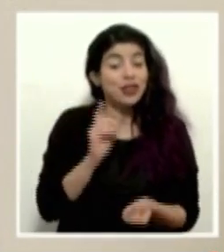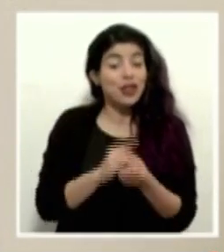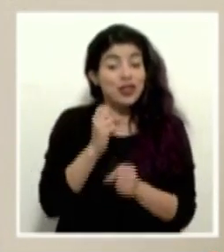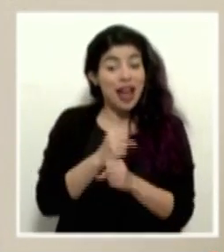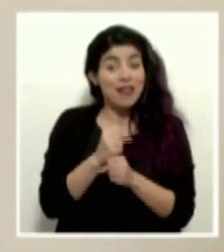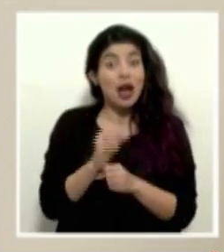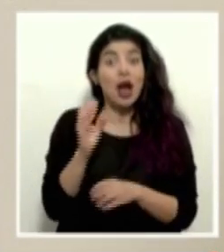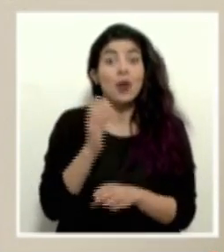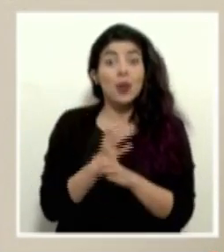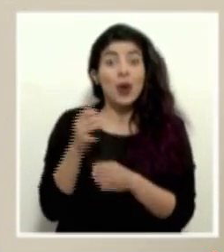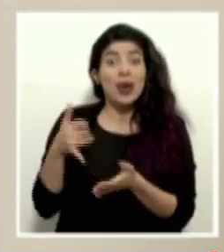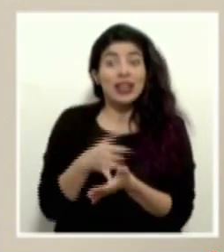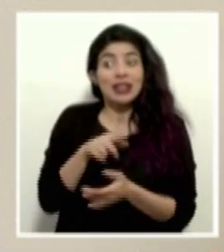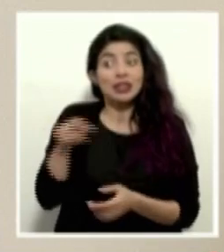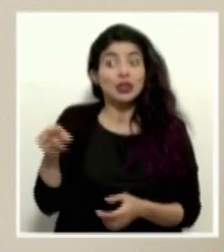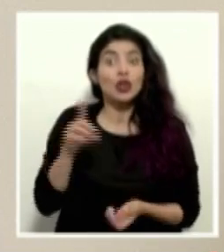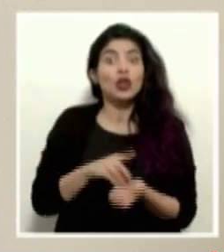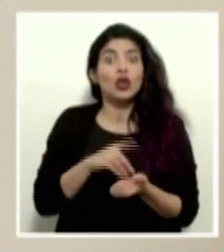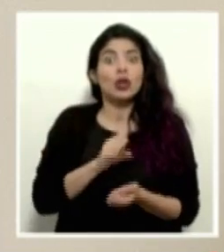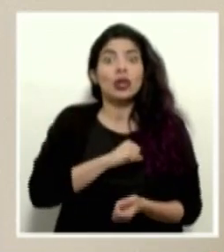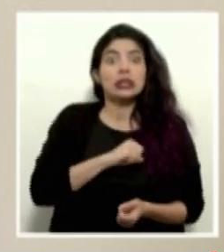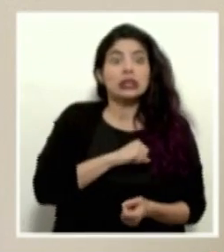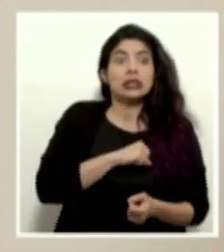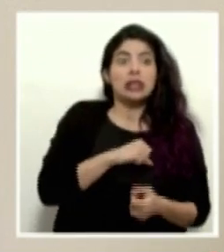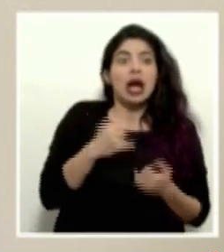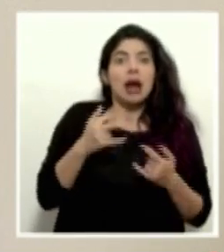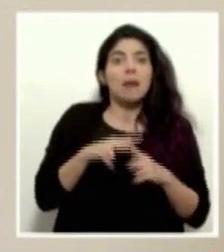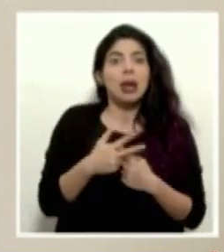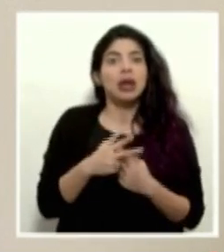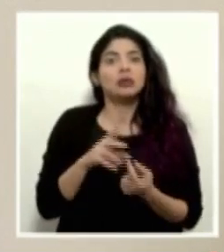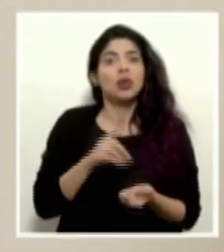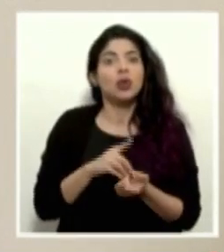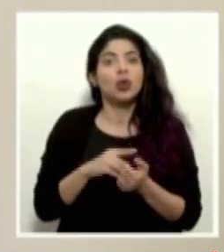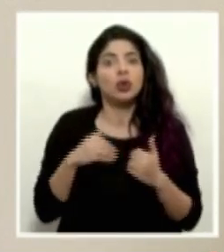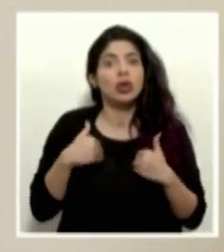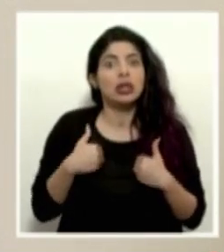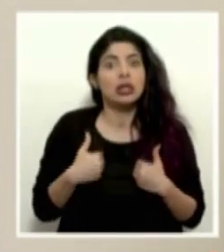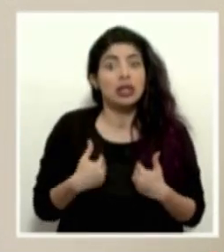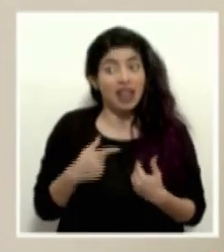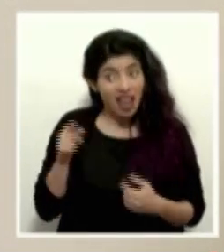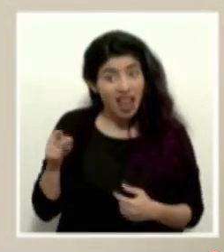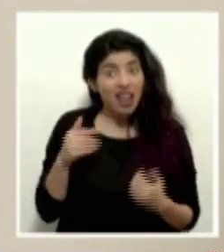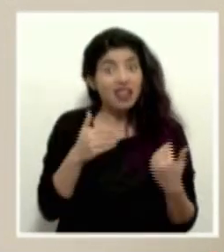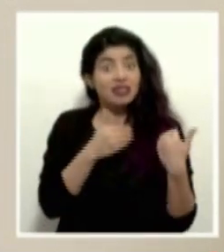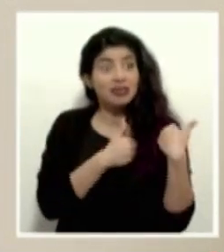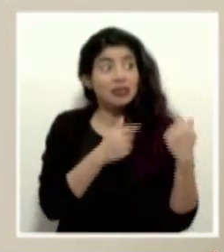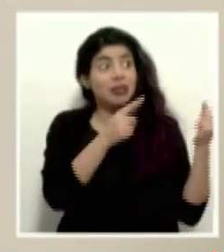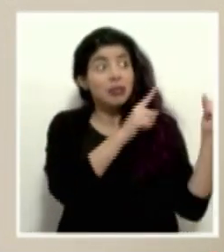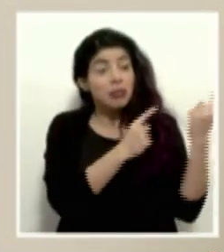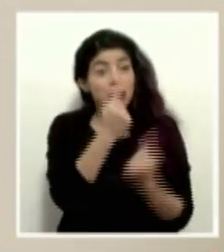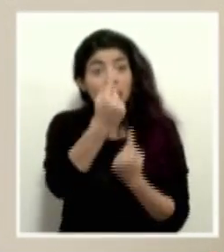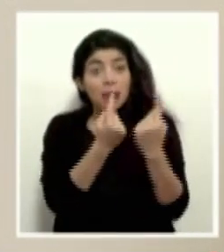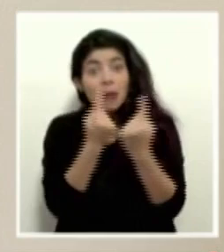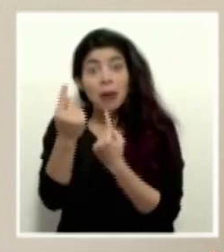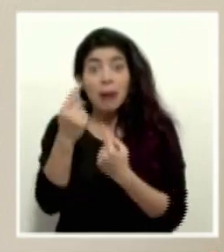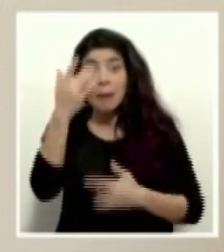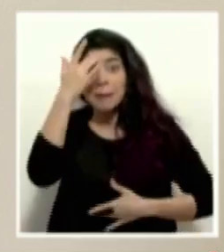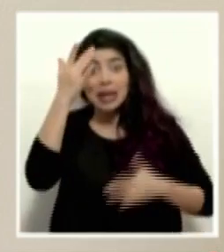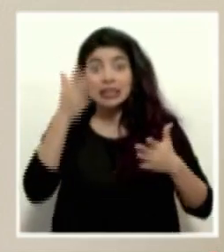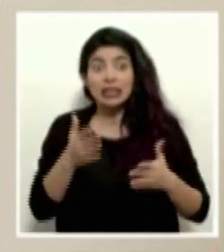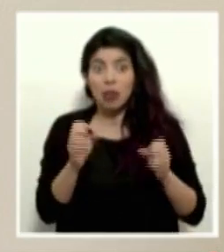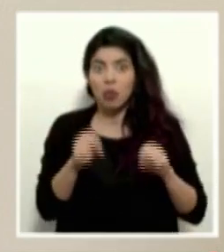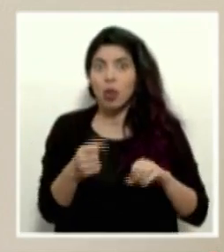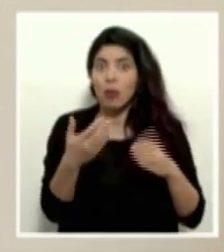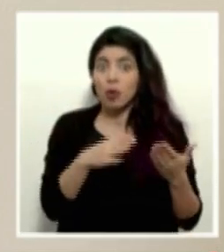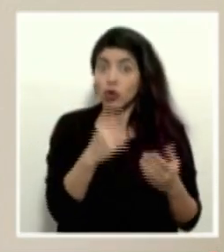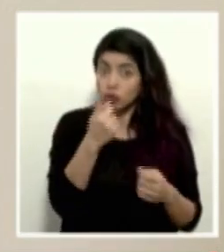intensivos, ya están asustados y están empezando a cansarse. Y esos son los que van a atender todos los posibles pacientes que puedan morir, como le digo,